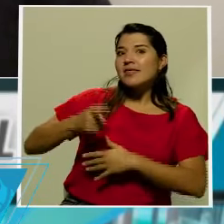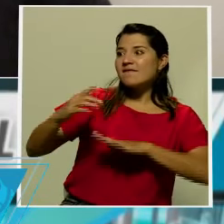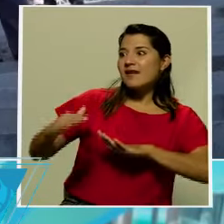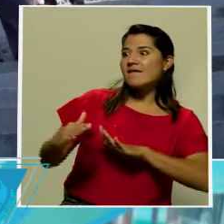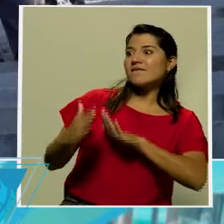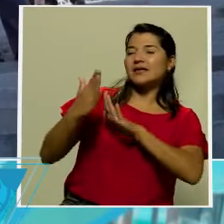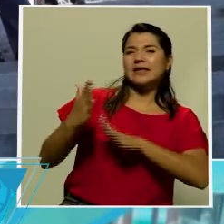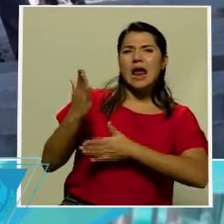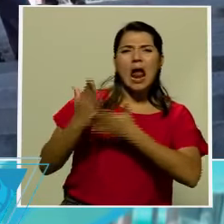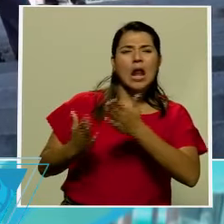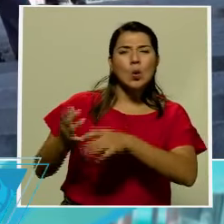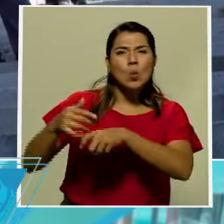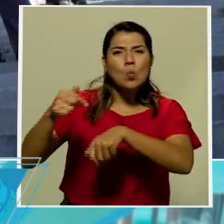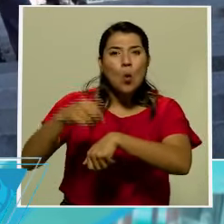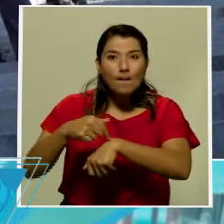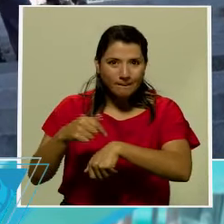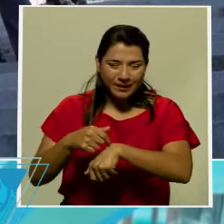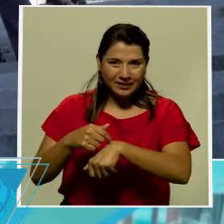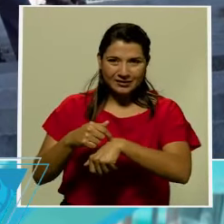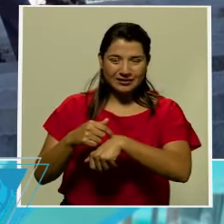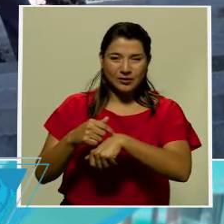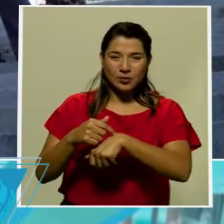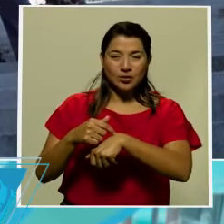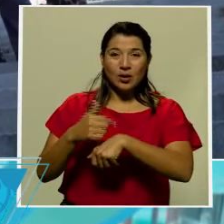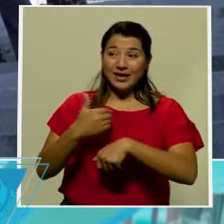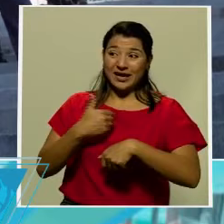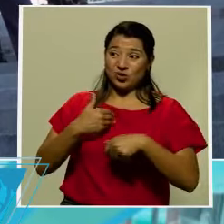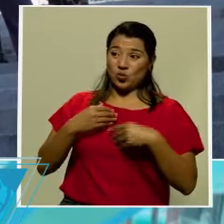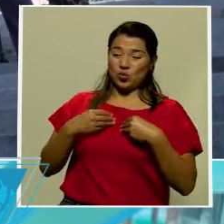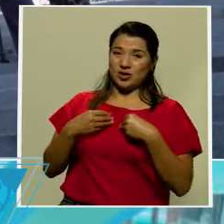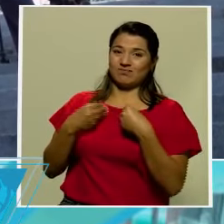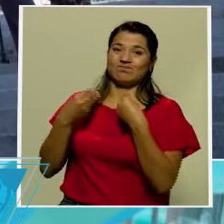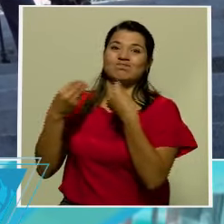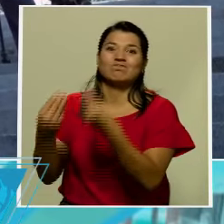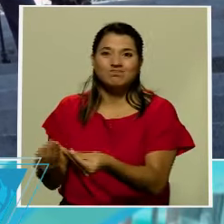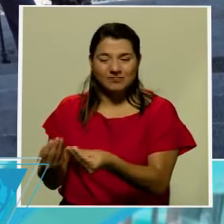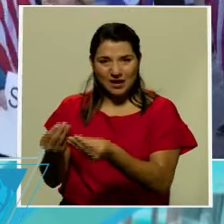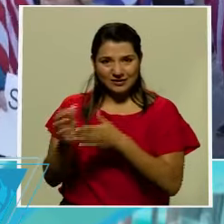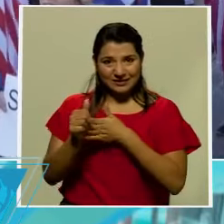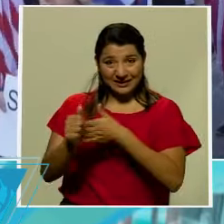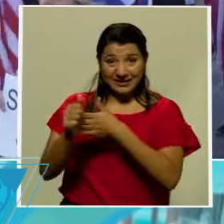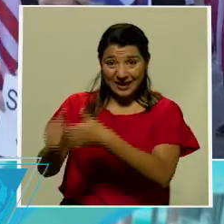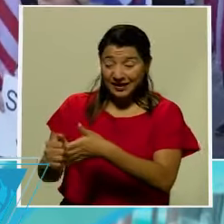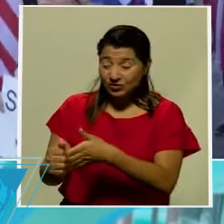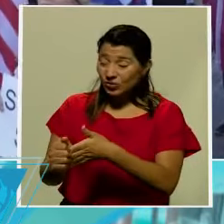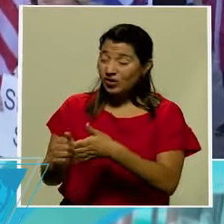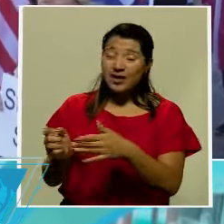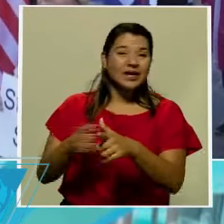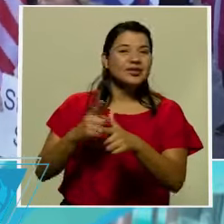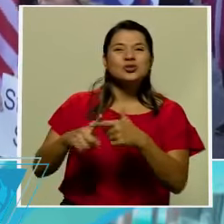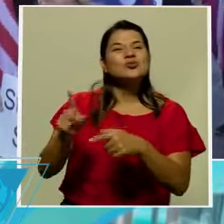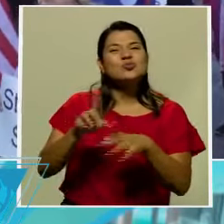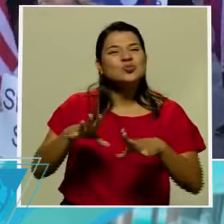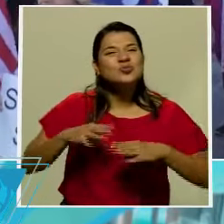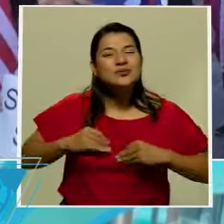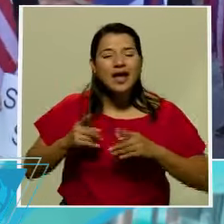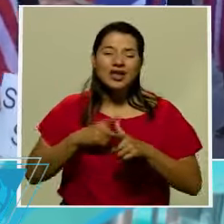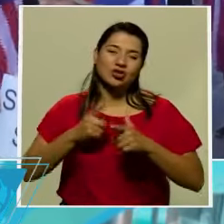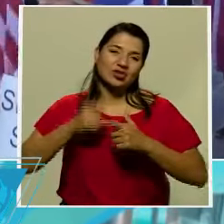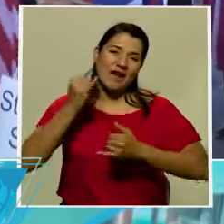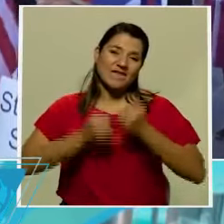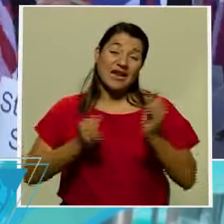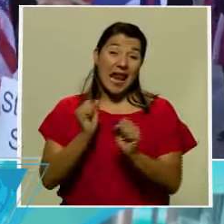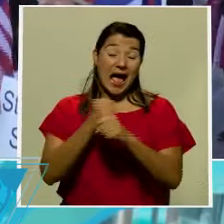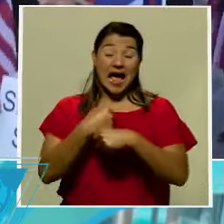en el que ha tenido que ejercer liderazgo por el país, lo que ha hecho es más bien agitar el fuego, hacer la situación aún peor.